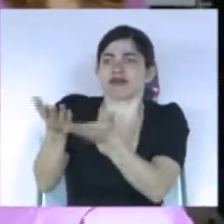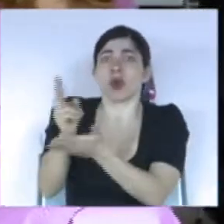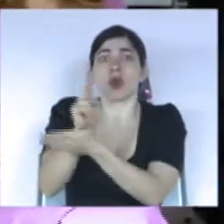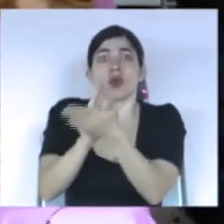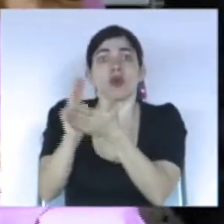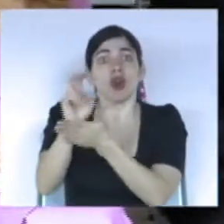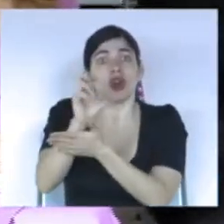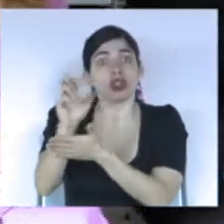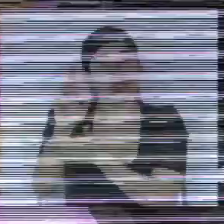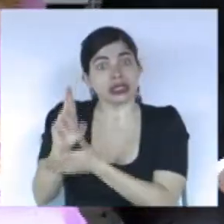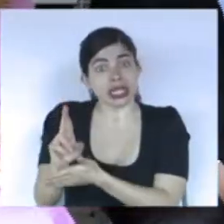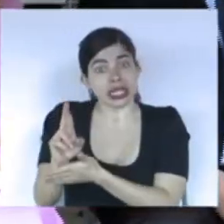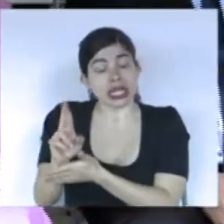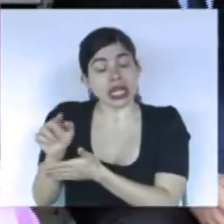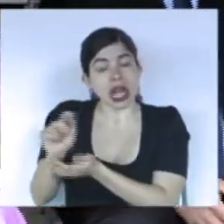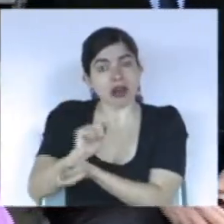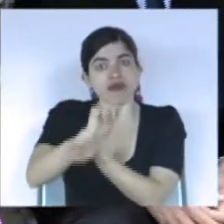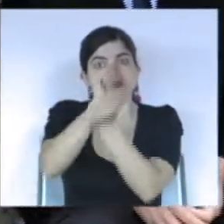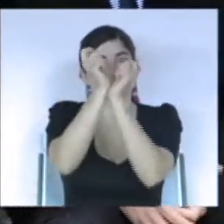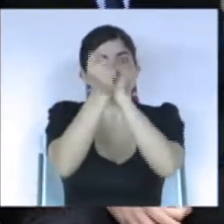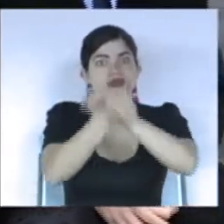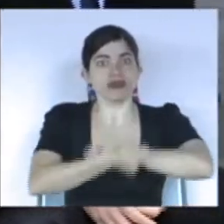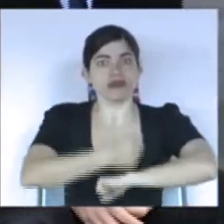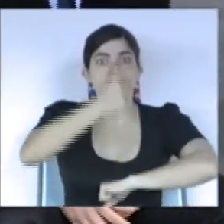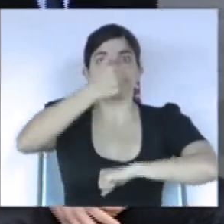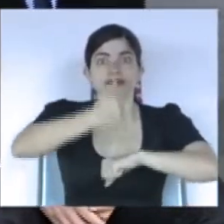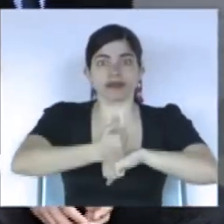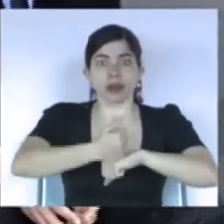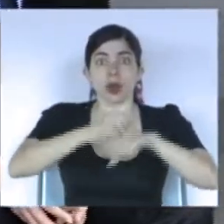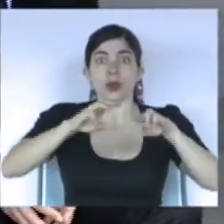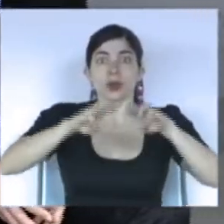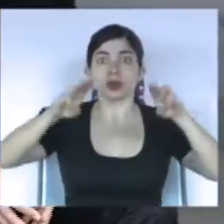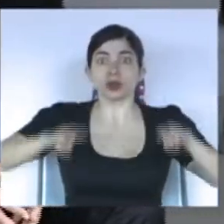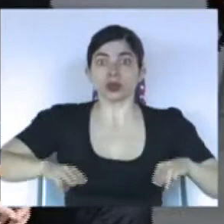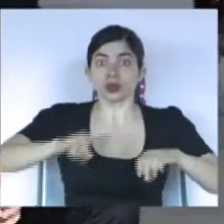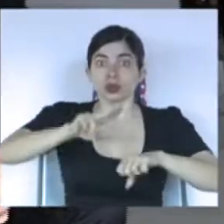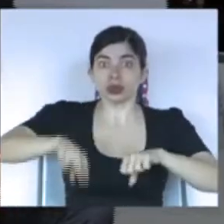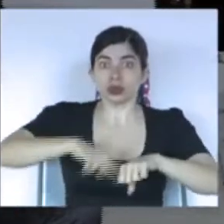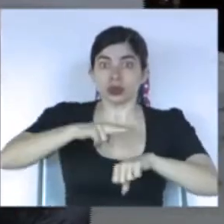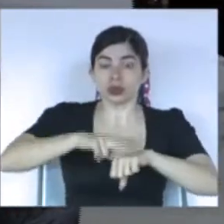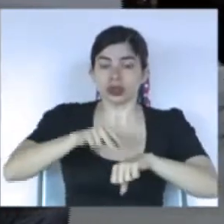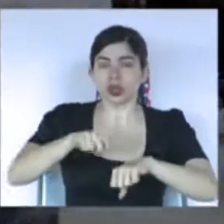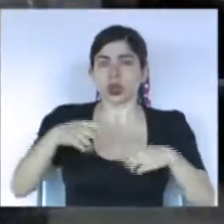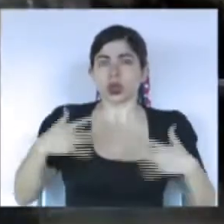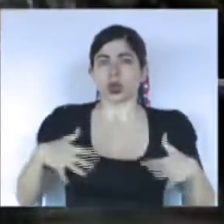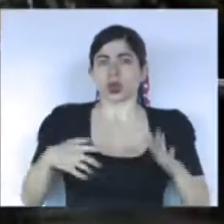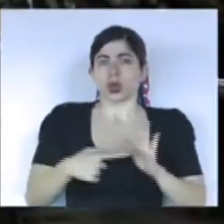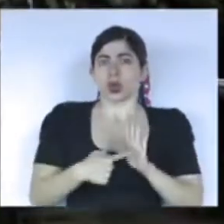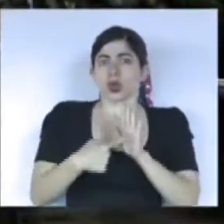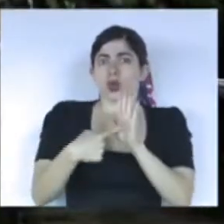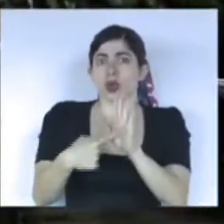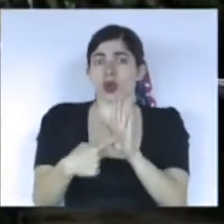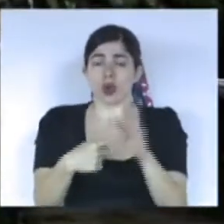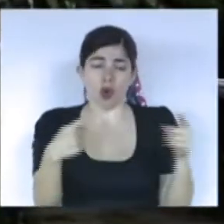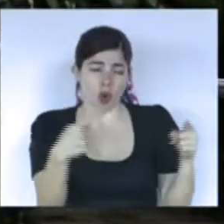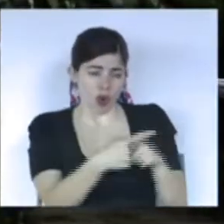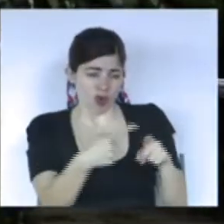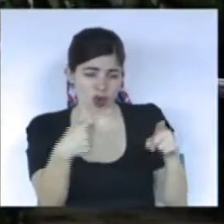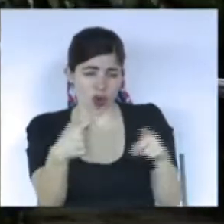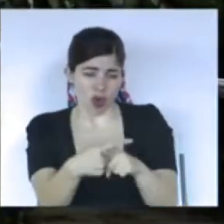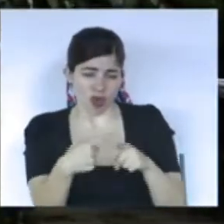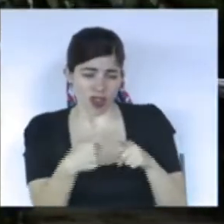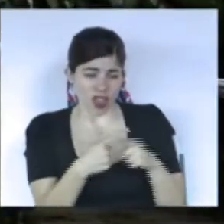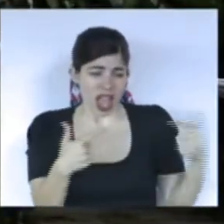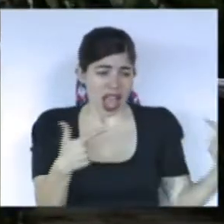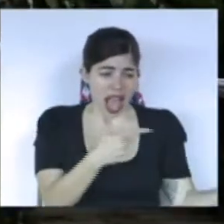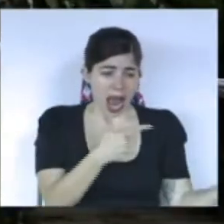Rica para que aquí se instaurara el Museo Nacional, como muestra de que la solución de los conflictos por medio